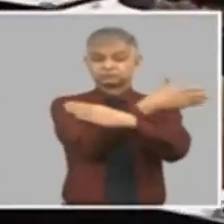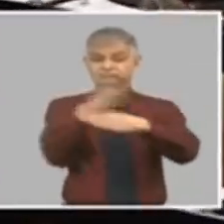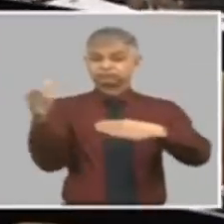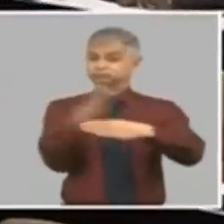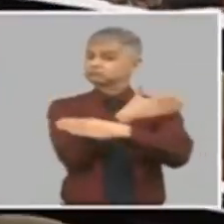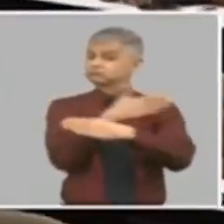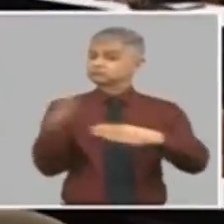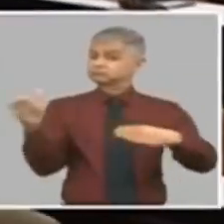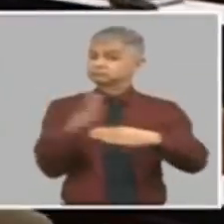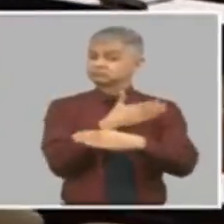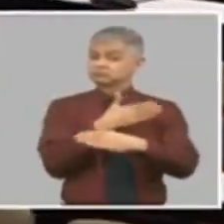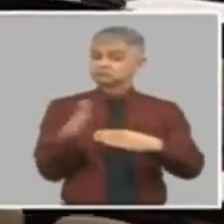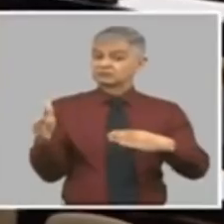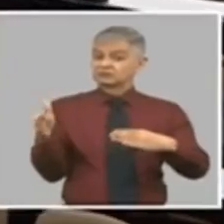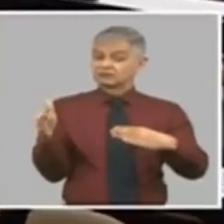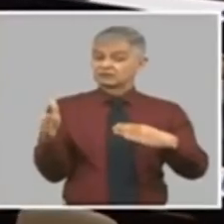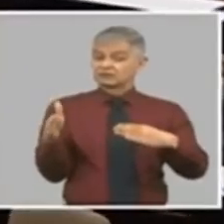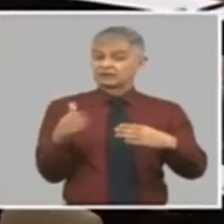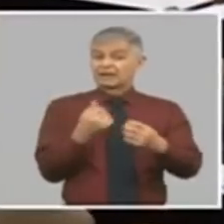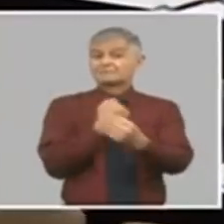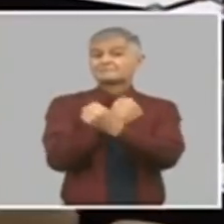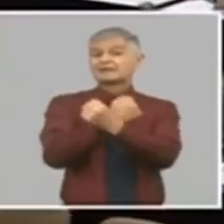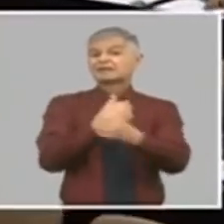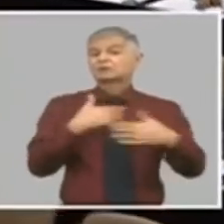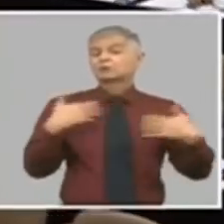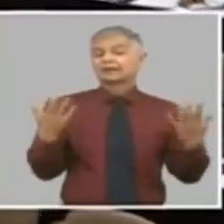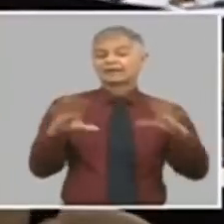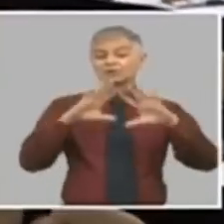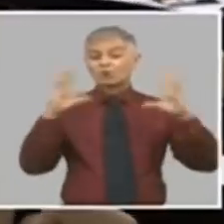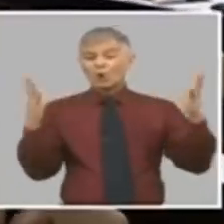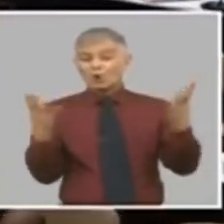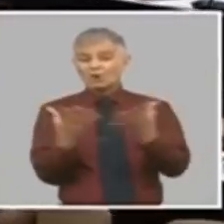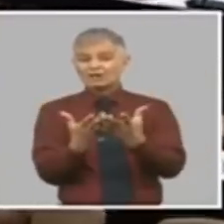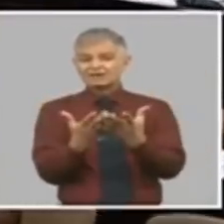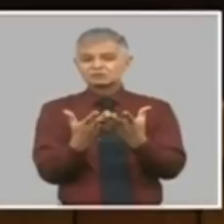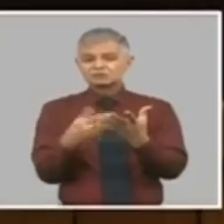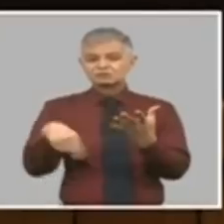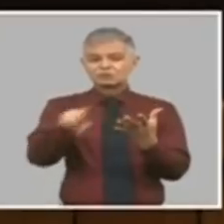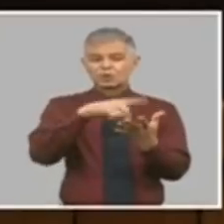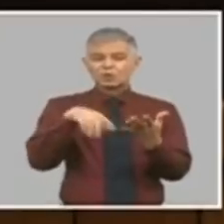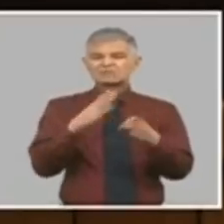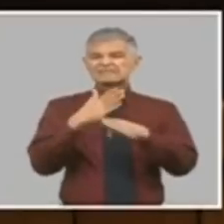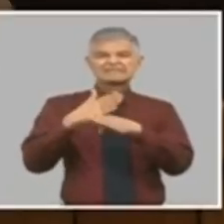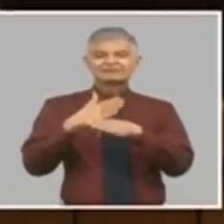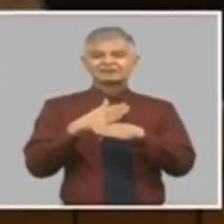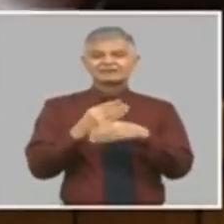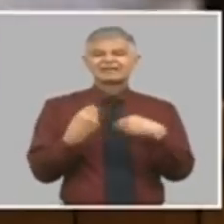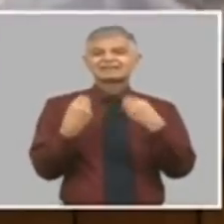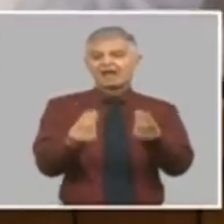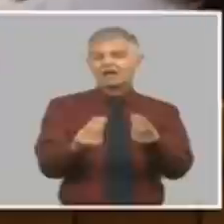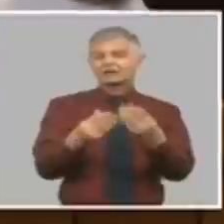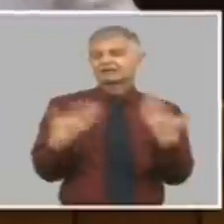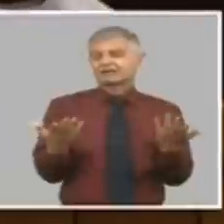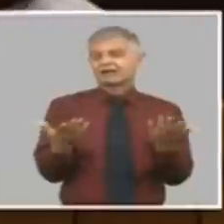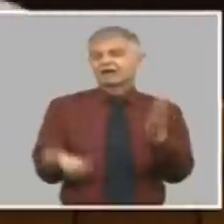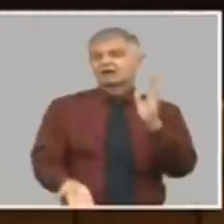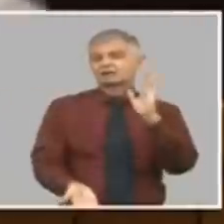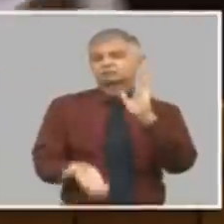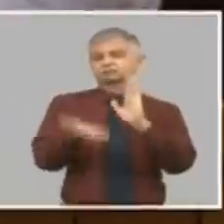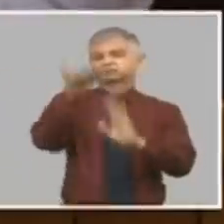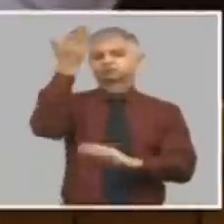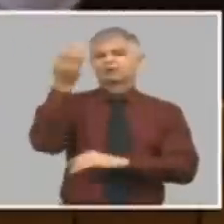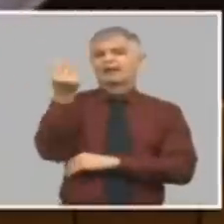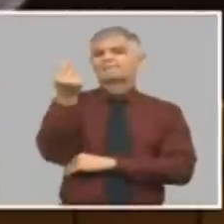el riesgo es que toda esa devaluación se convierta en incremento de los precios entonces nosotros tenemos que enfrentar una